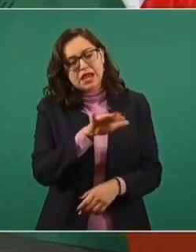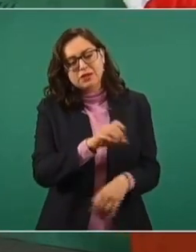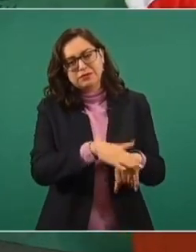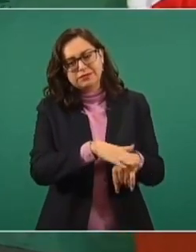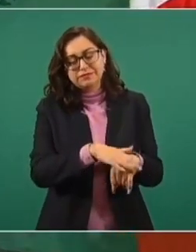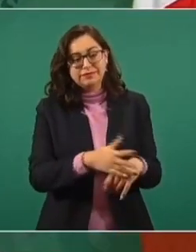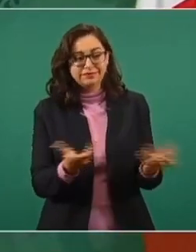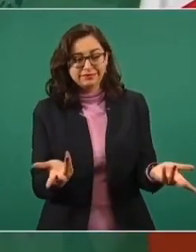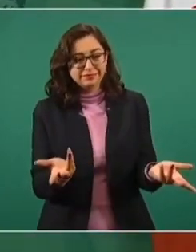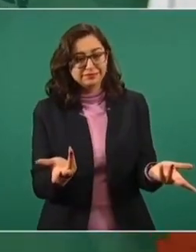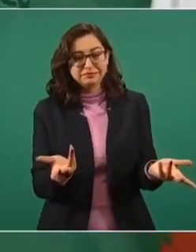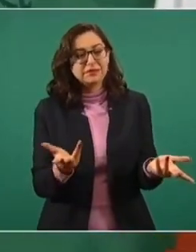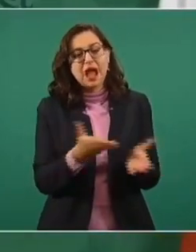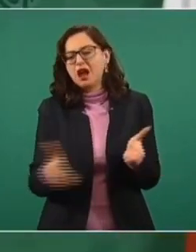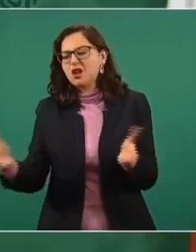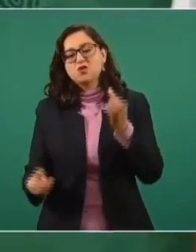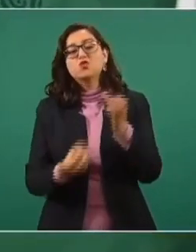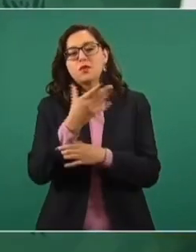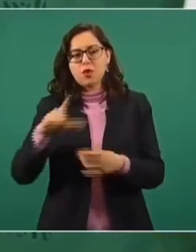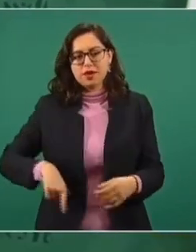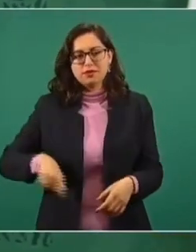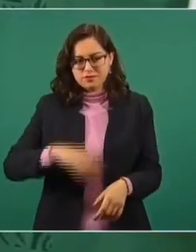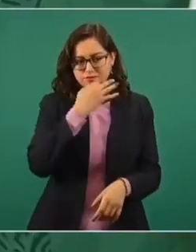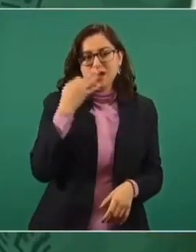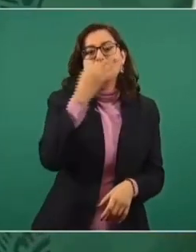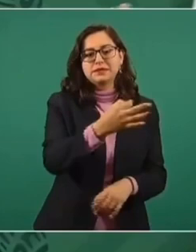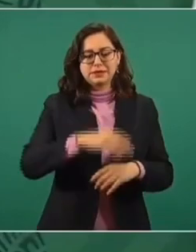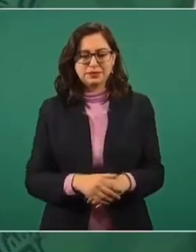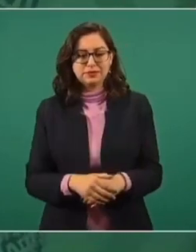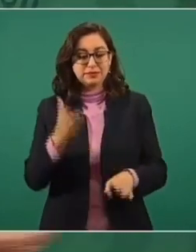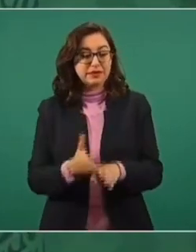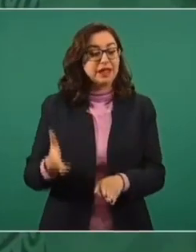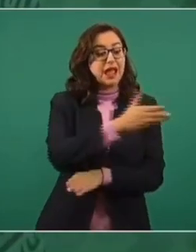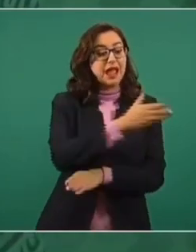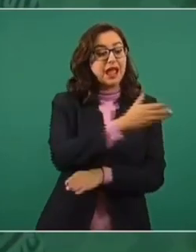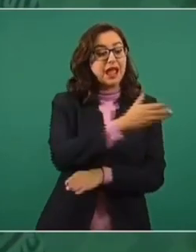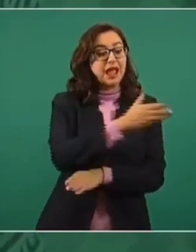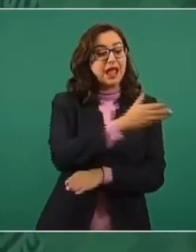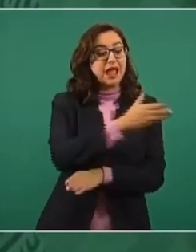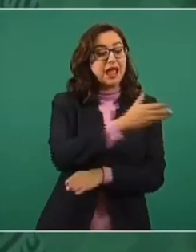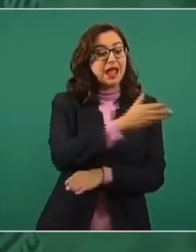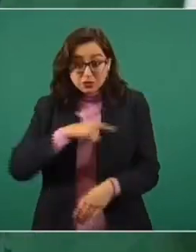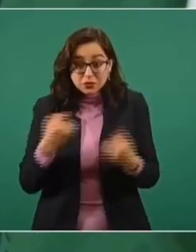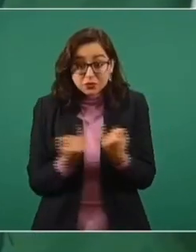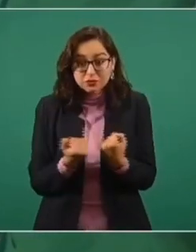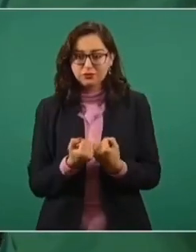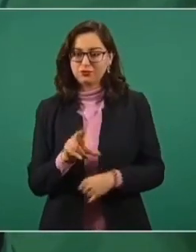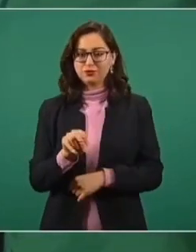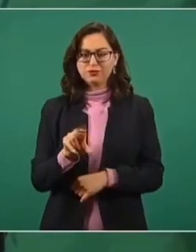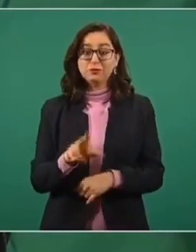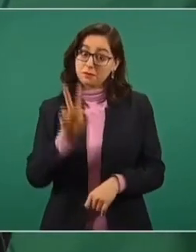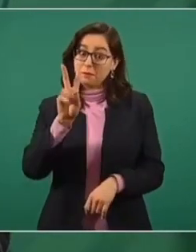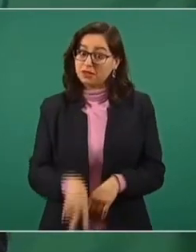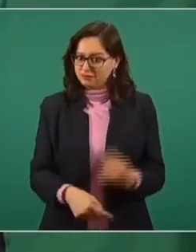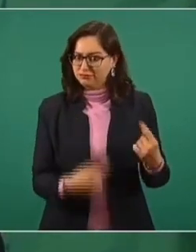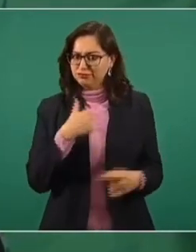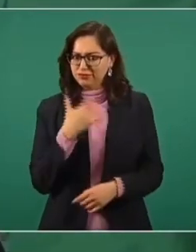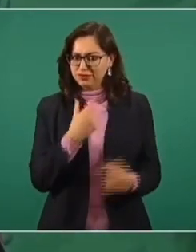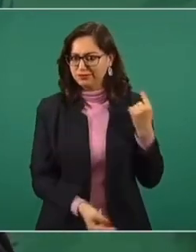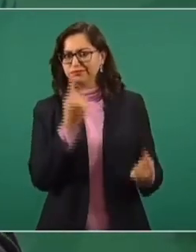que ya es otro el gobierno, que no somos iguales a los anteriores, porque realmente es hasta ofensivo.